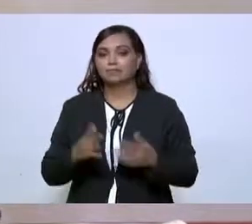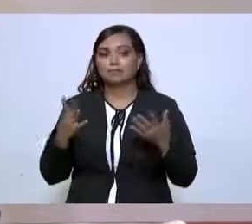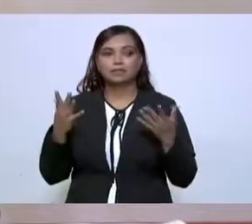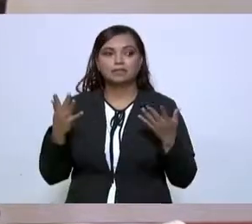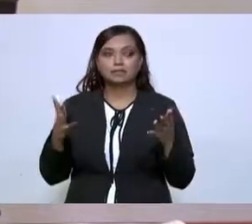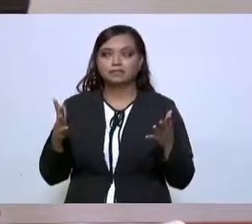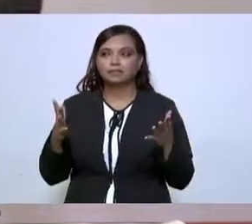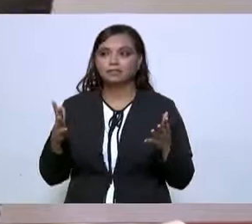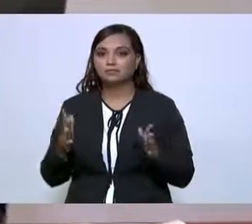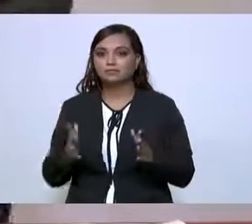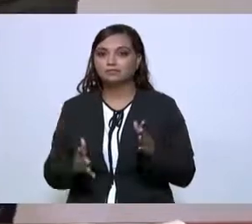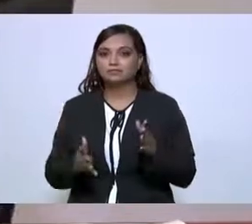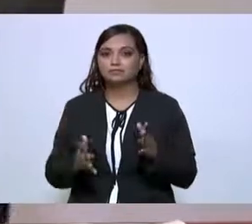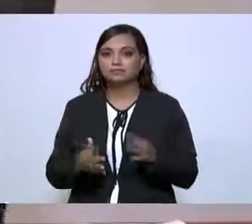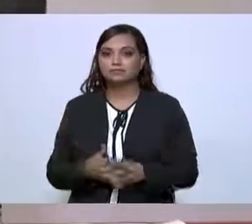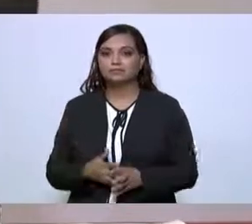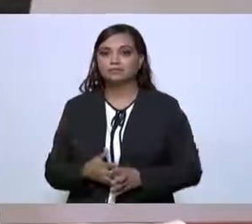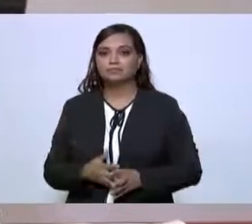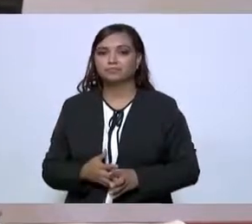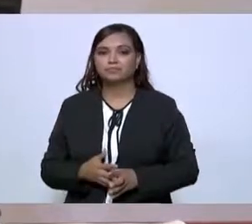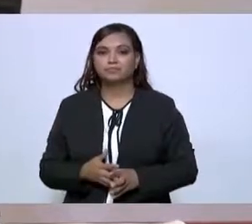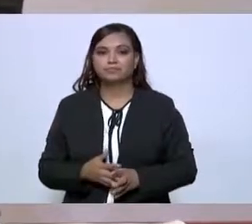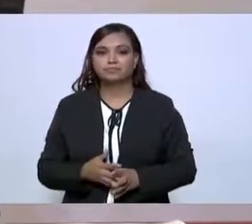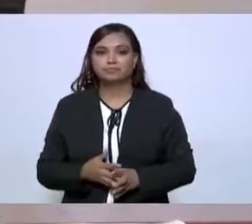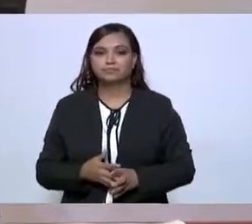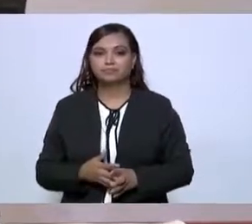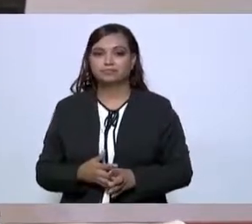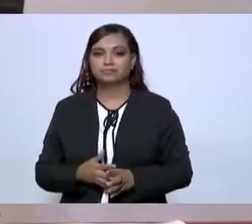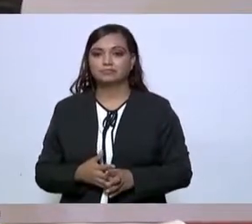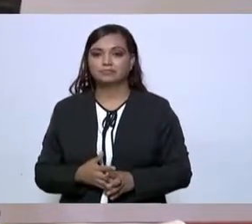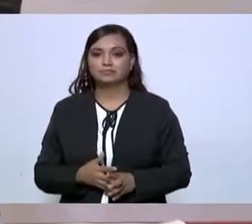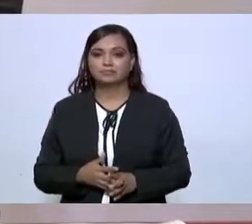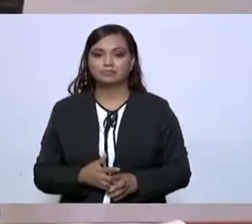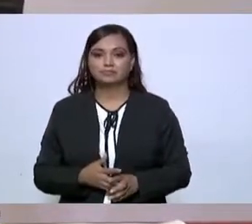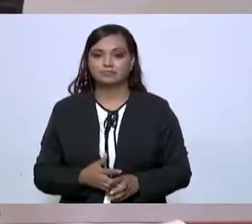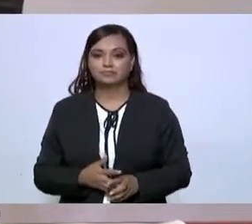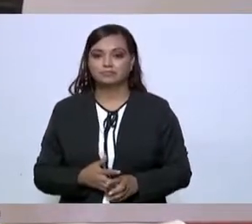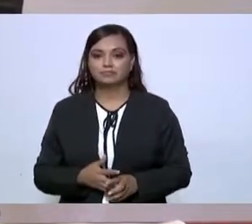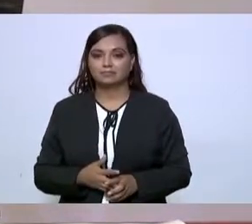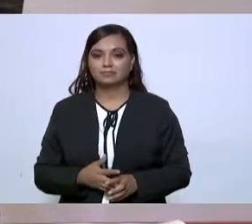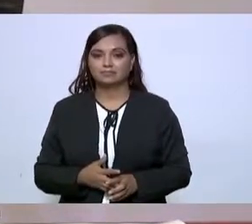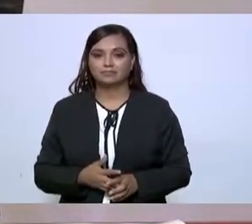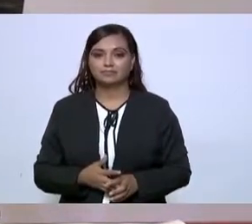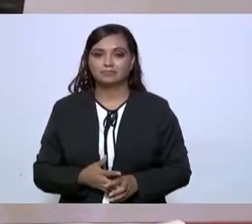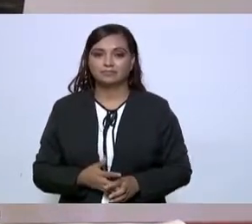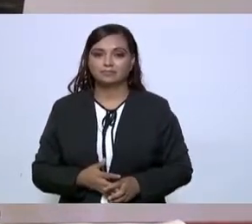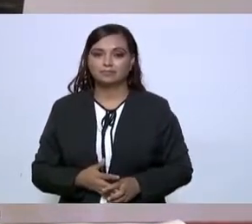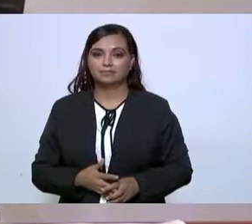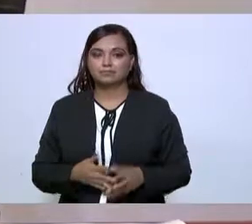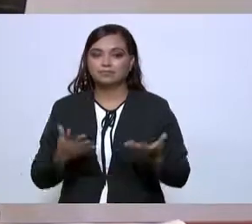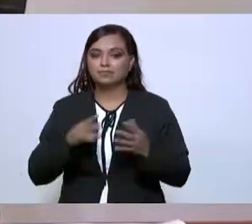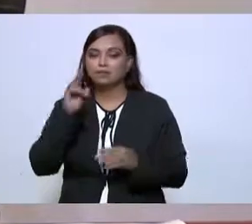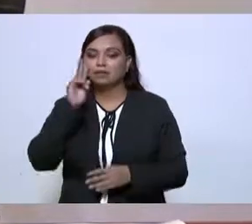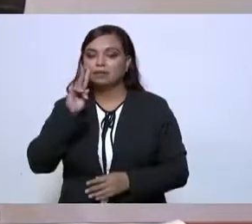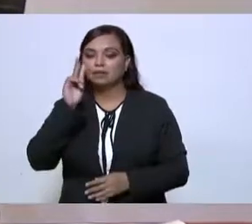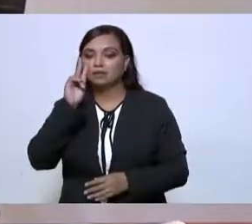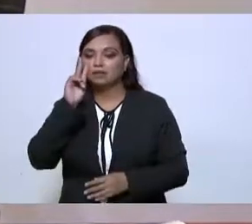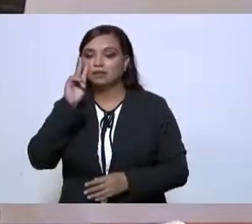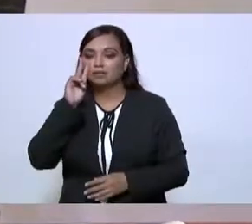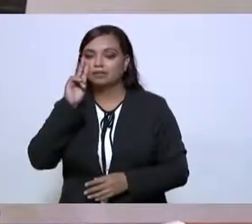era notoria,